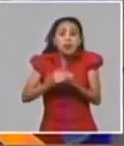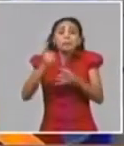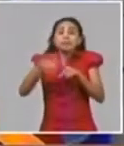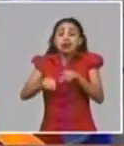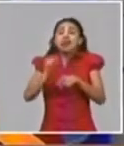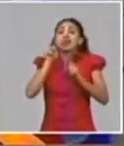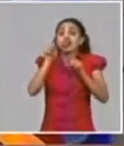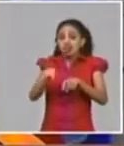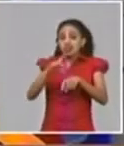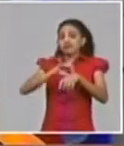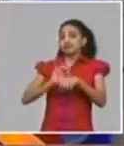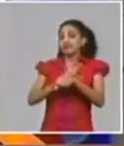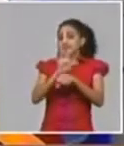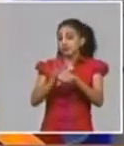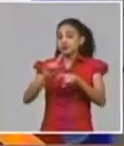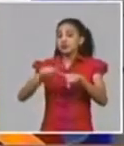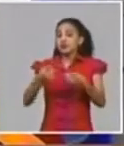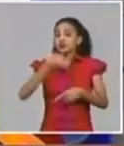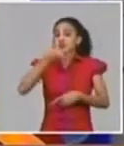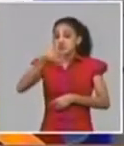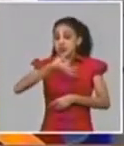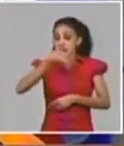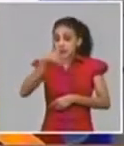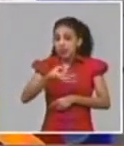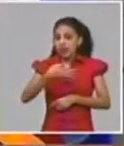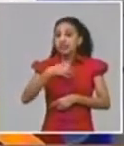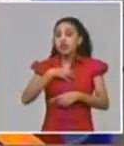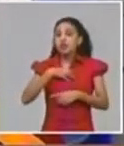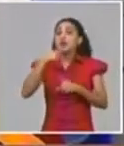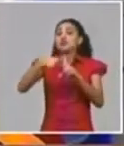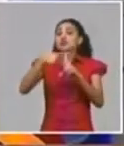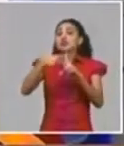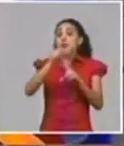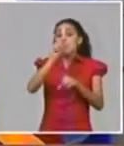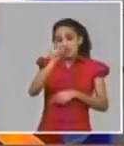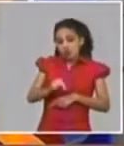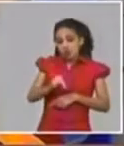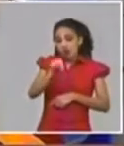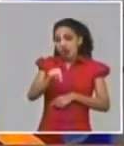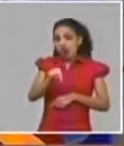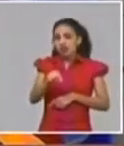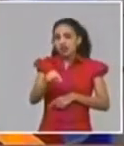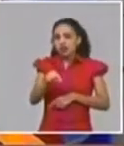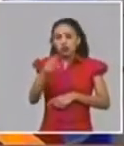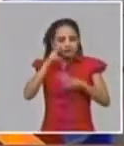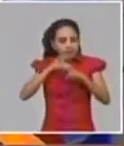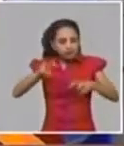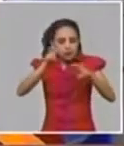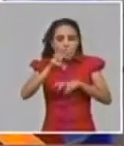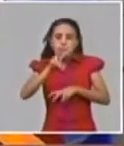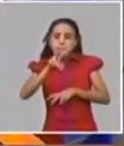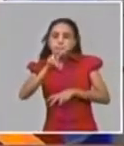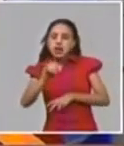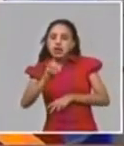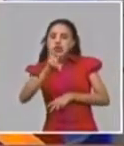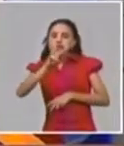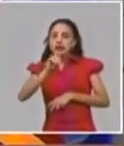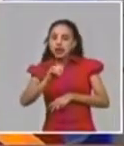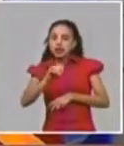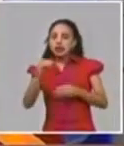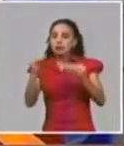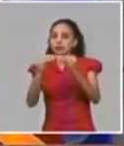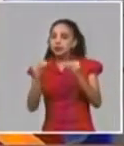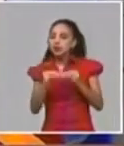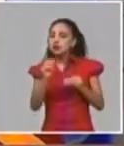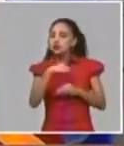tenemos un caso positivo y estamos estudiando 20 o 30 contactos en el estamos buscando todo ese que tuvo algún momento